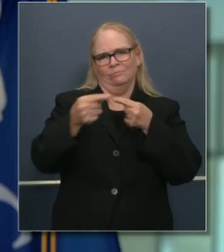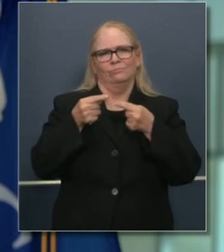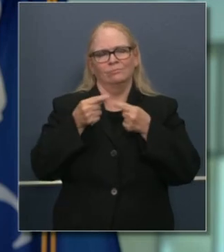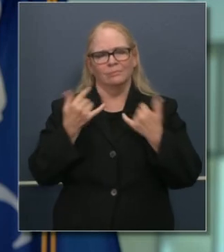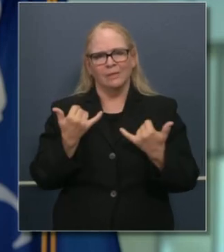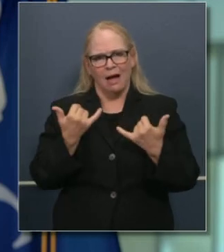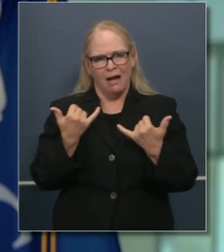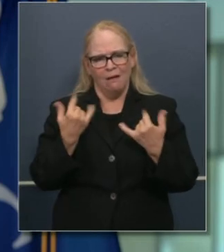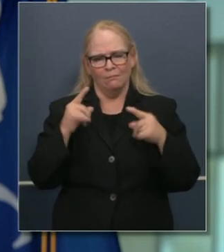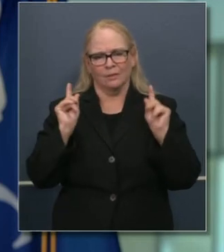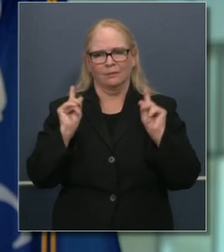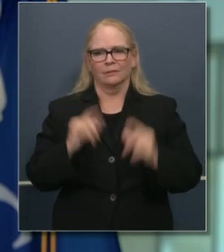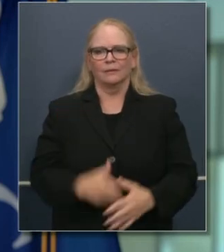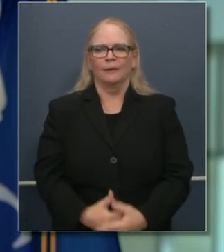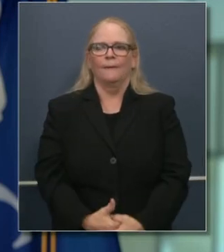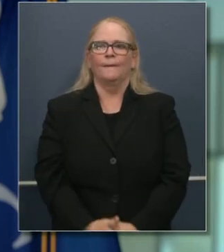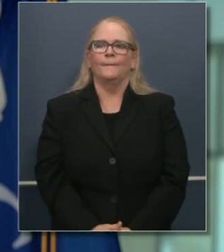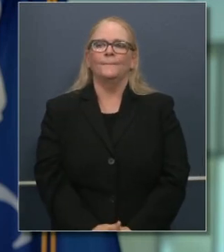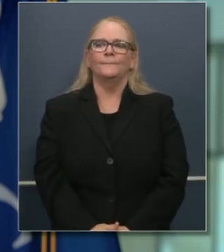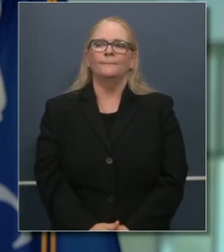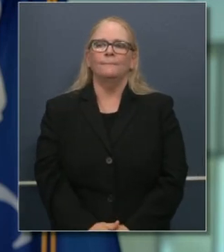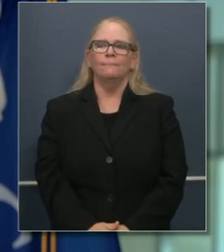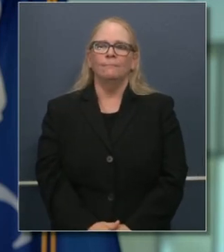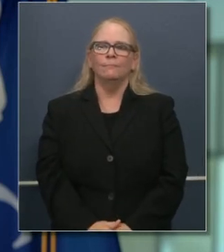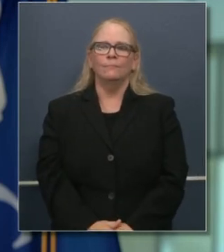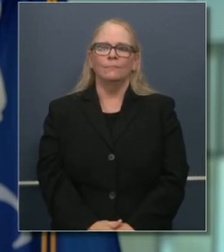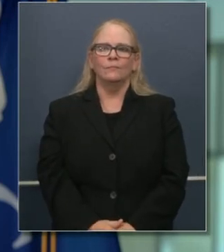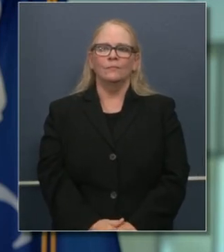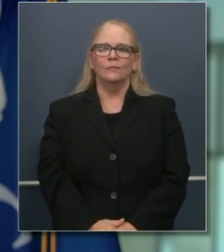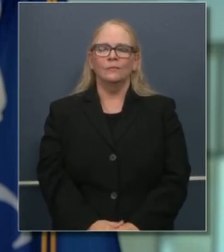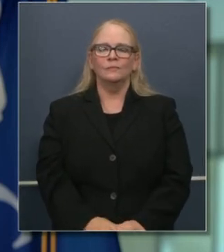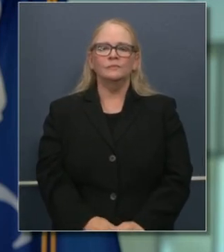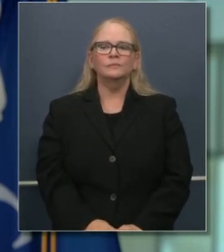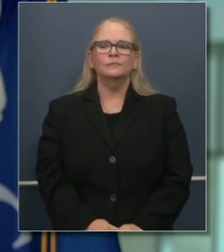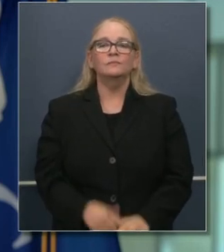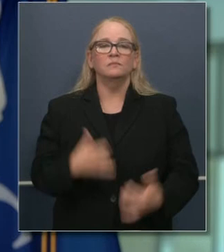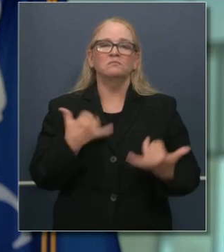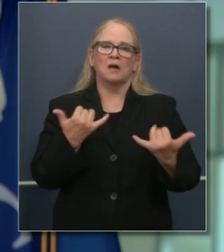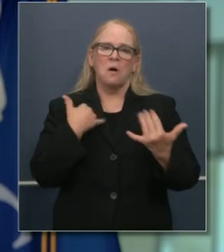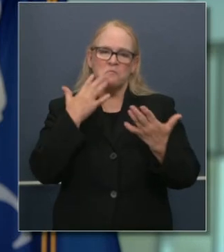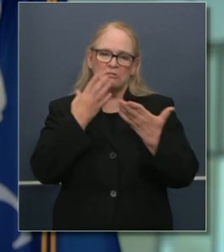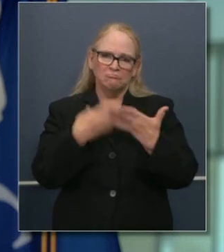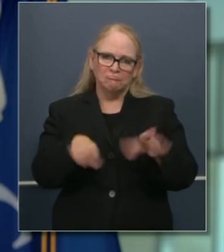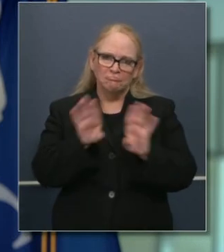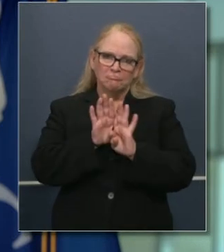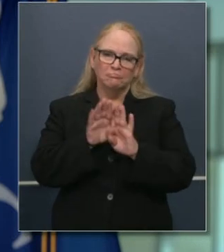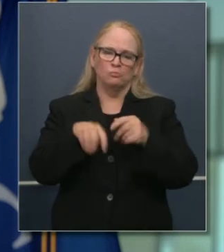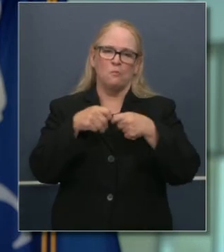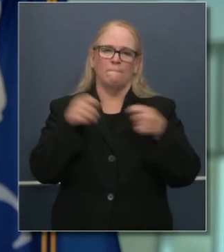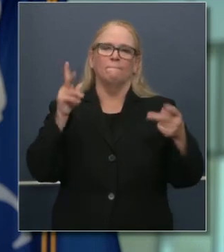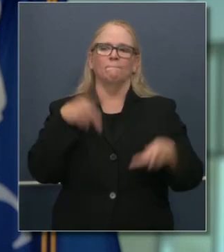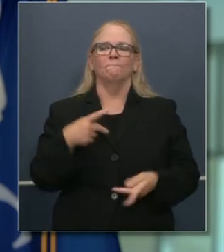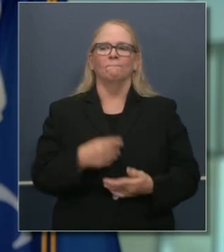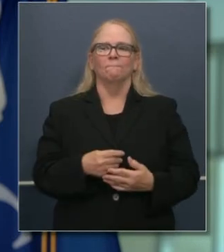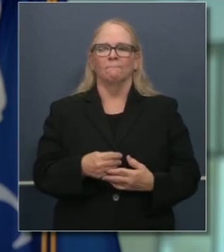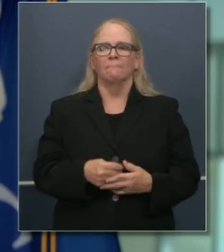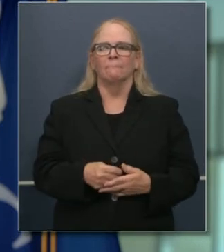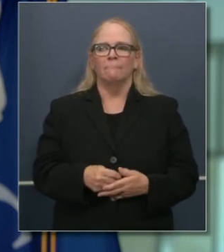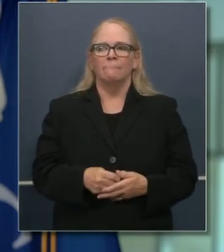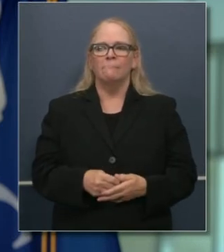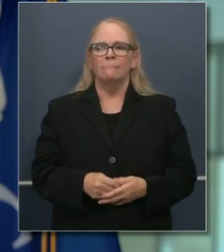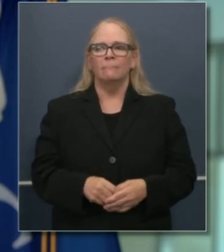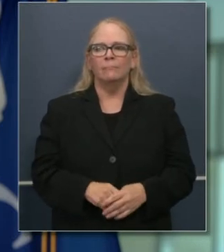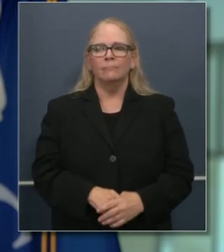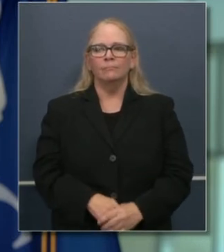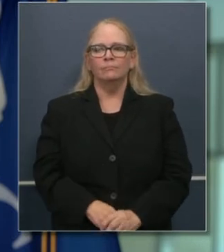precisión y acceso a la prueba. Y en conclusión, ya sé que esa era la última pregunta. Esto también